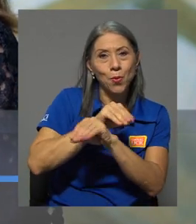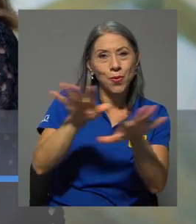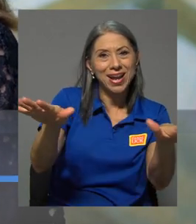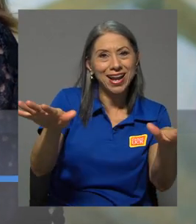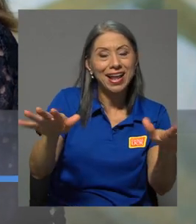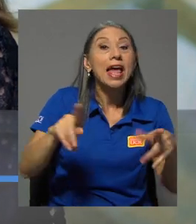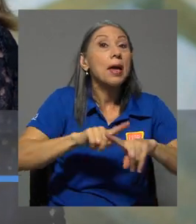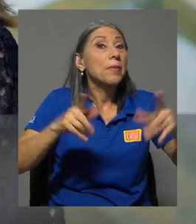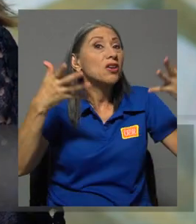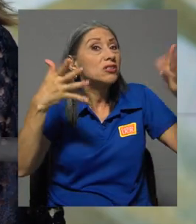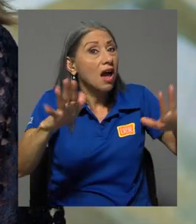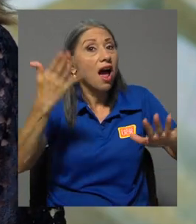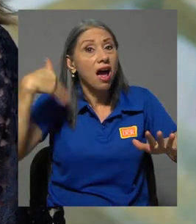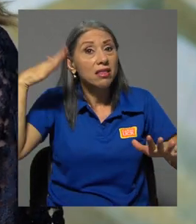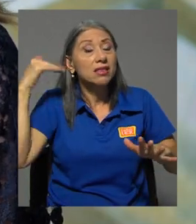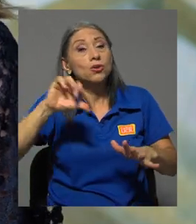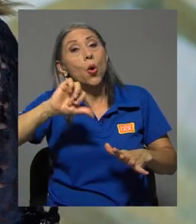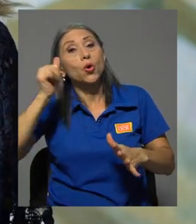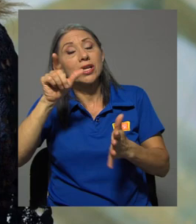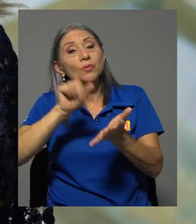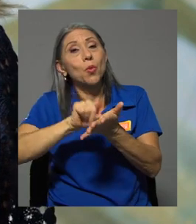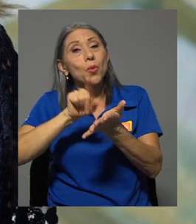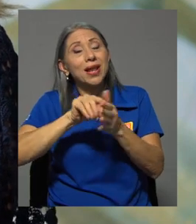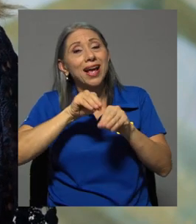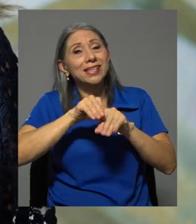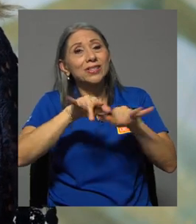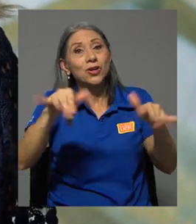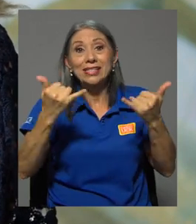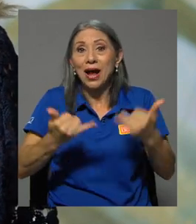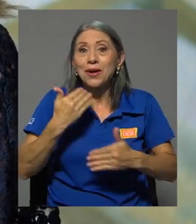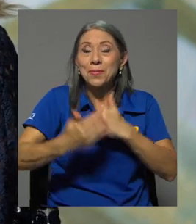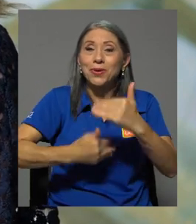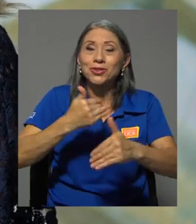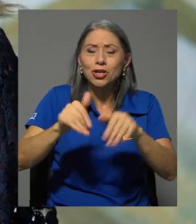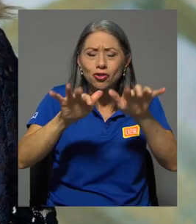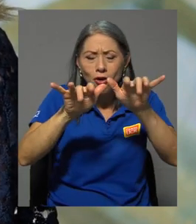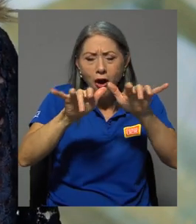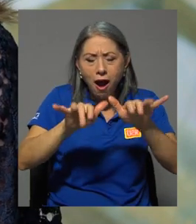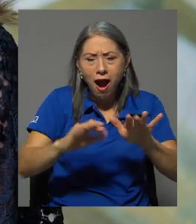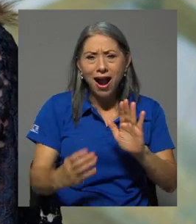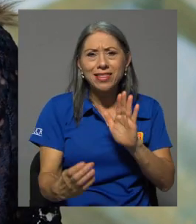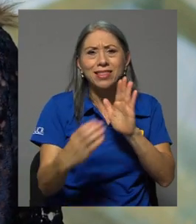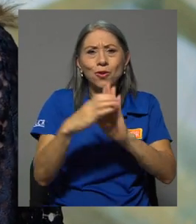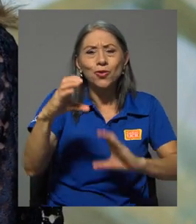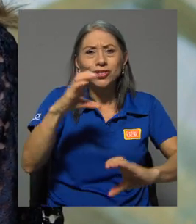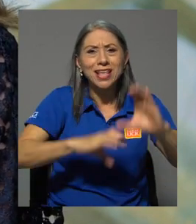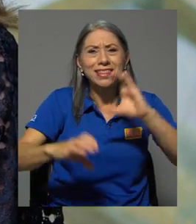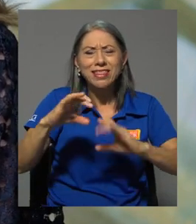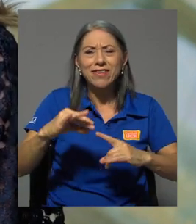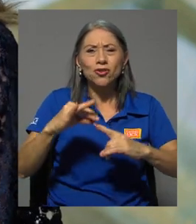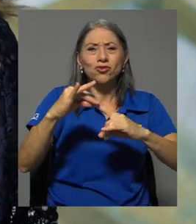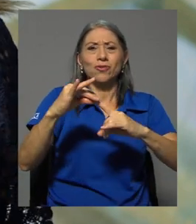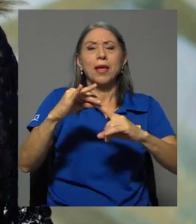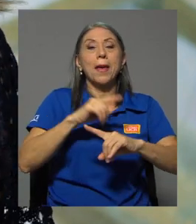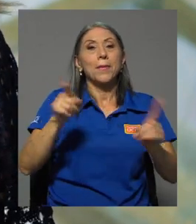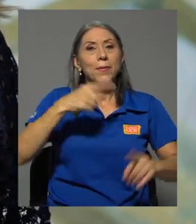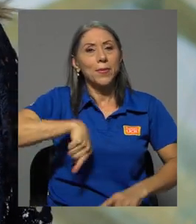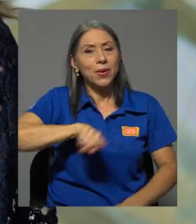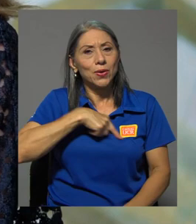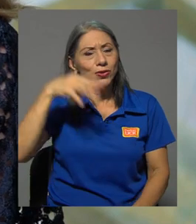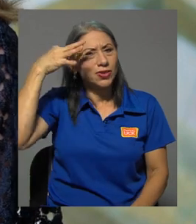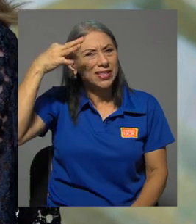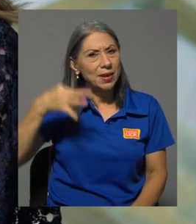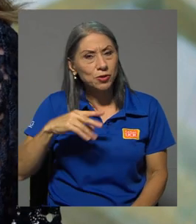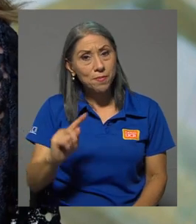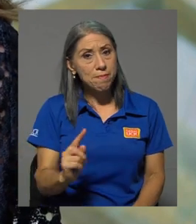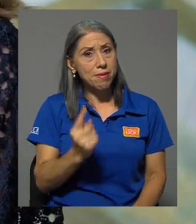pero ya han habido otras publicaciones. Estamos en proceso de hacer los artículos científicos determinantes, pero creemos que